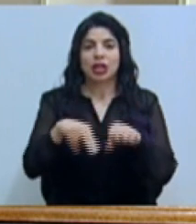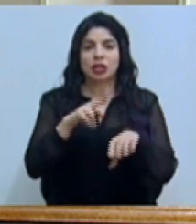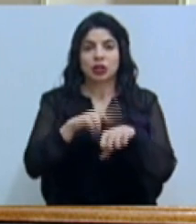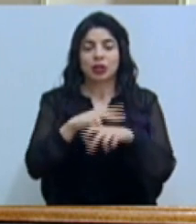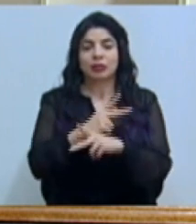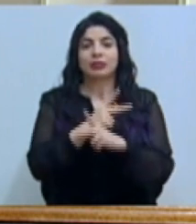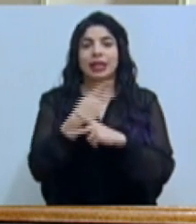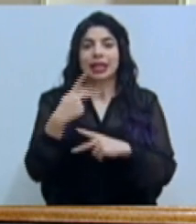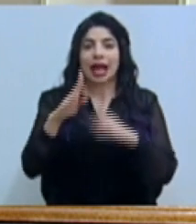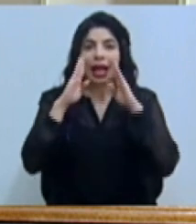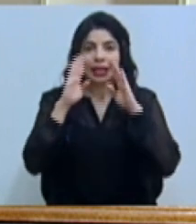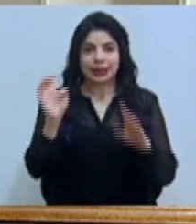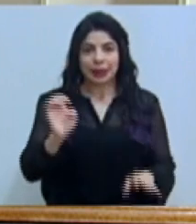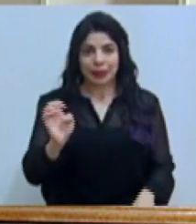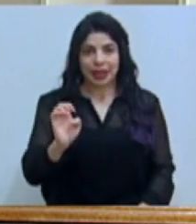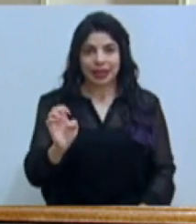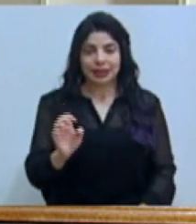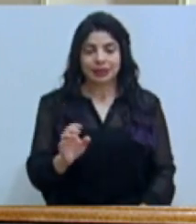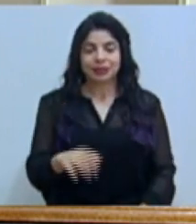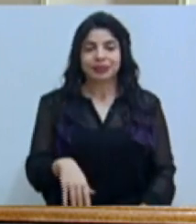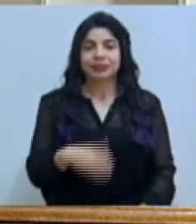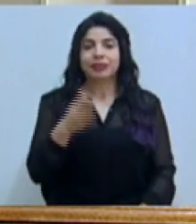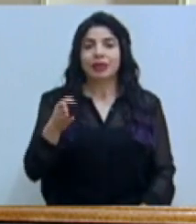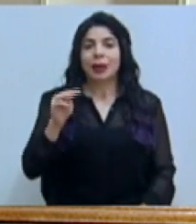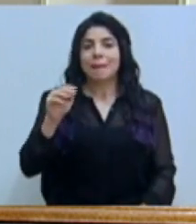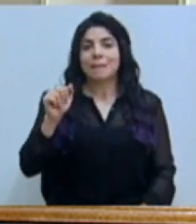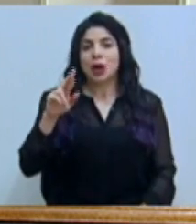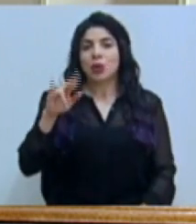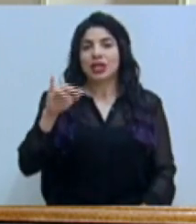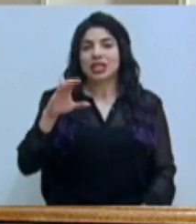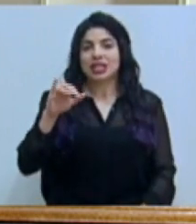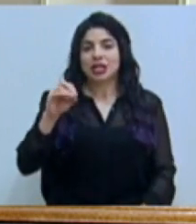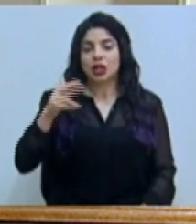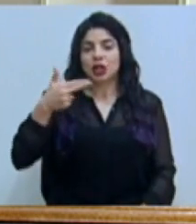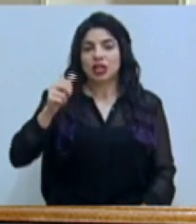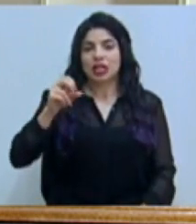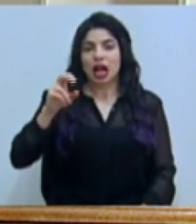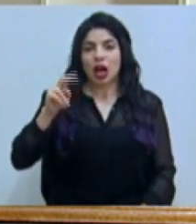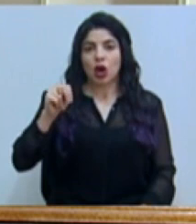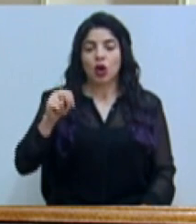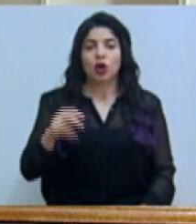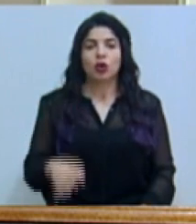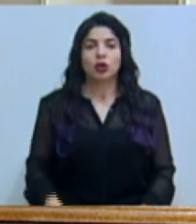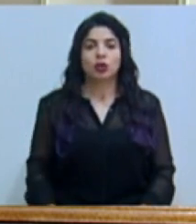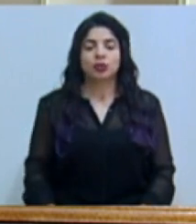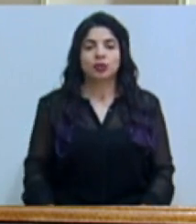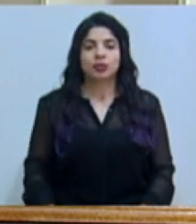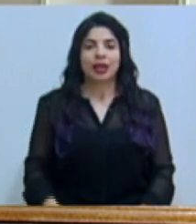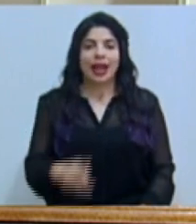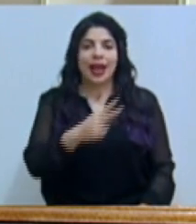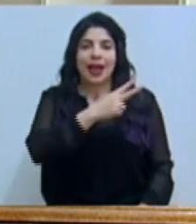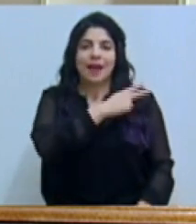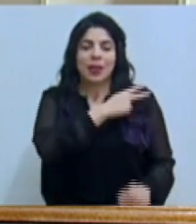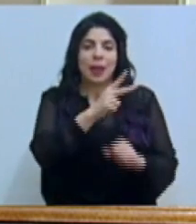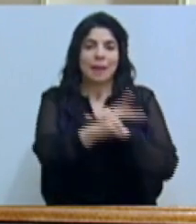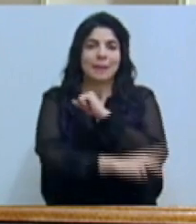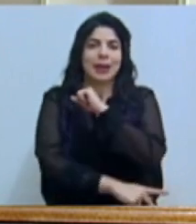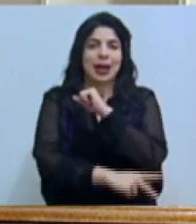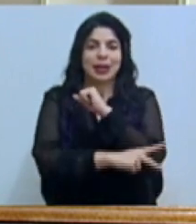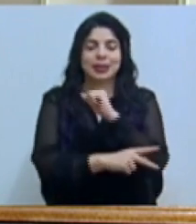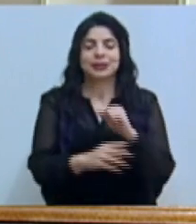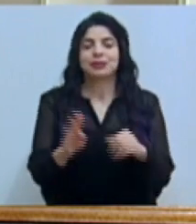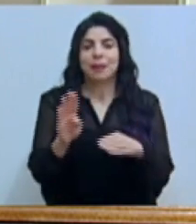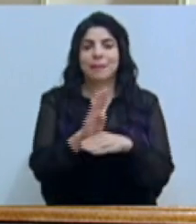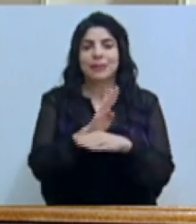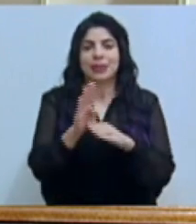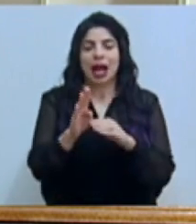de Riesgos y Atención de Emergencias, al señor Mauricio Chacón, oficial jefe de país del Banco Centroamericano de